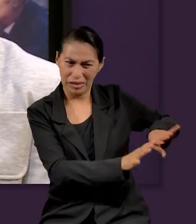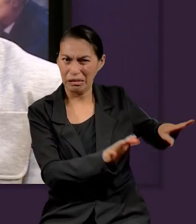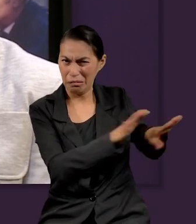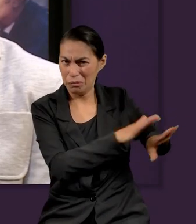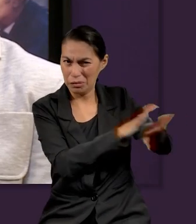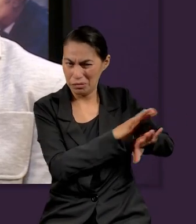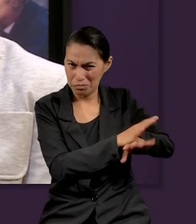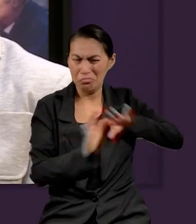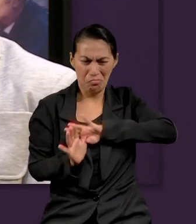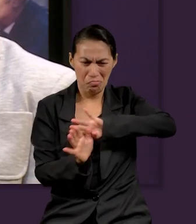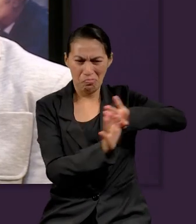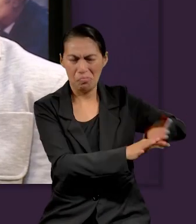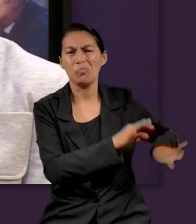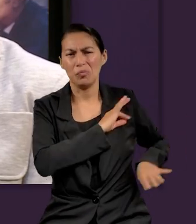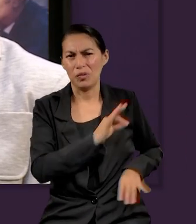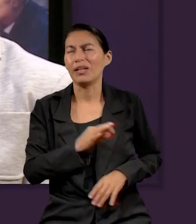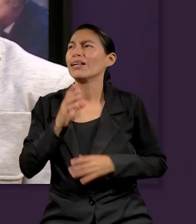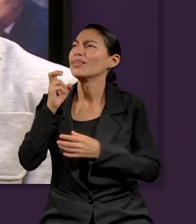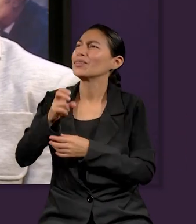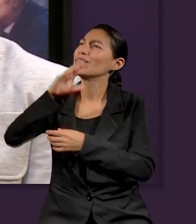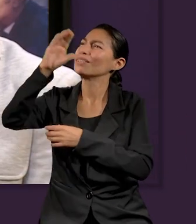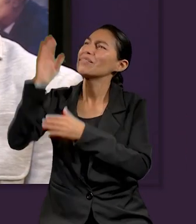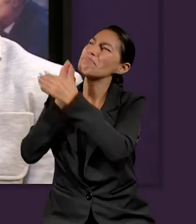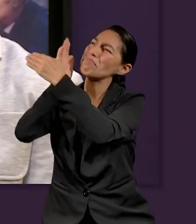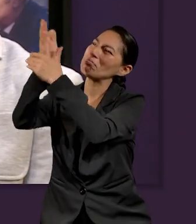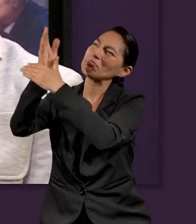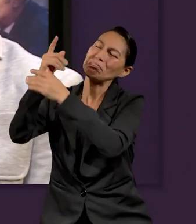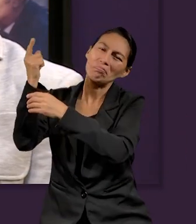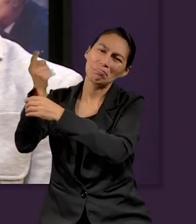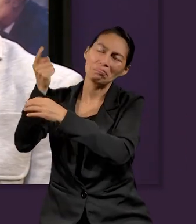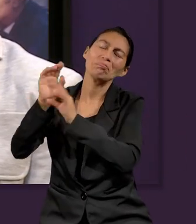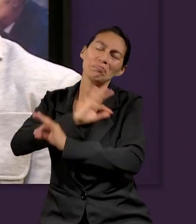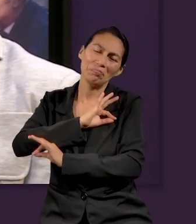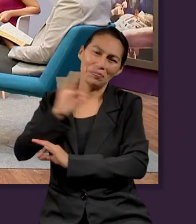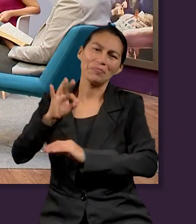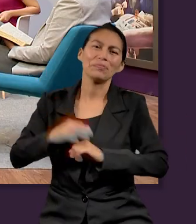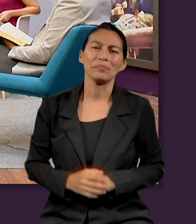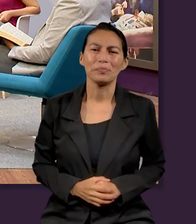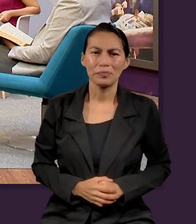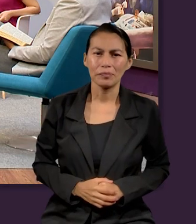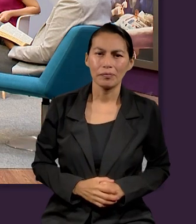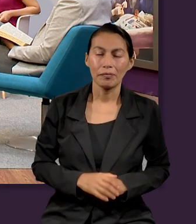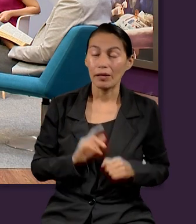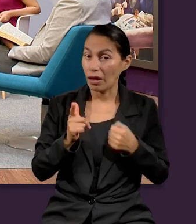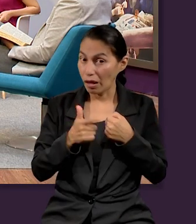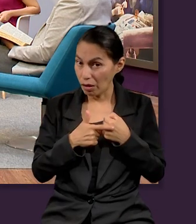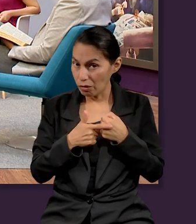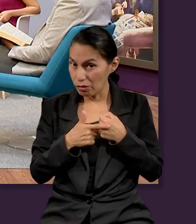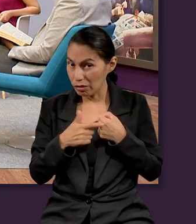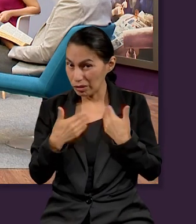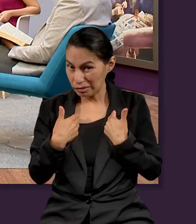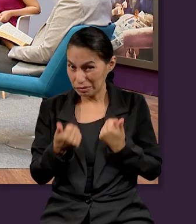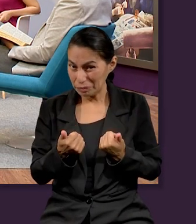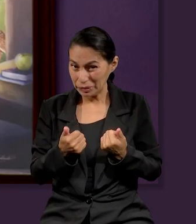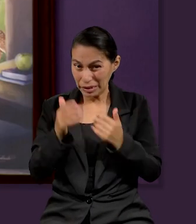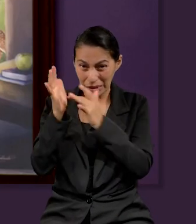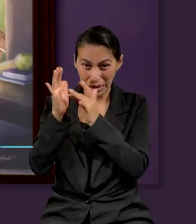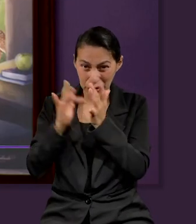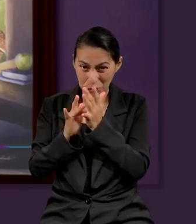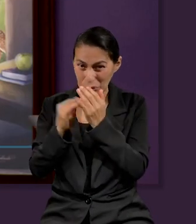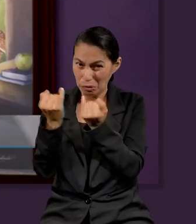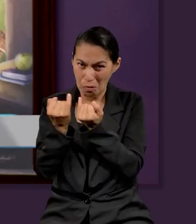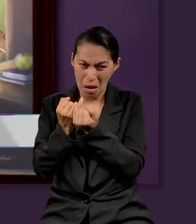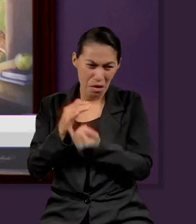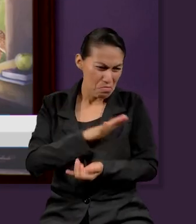nuestra herencia, o el círculo vicioso en el que podríamos estar para la eternidad. Gracias. Yurahim. Algo que podemos entender